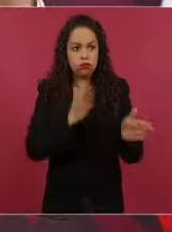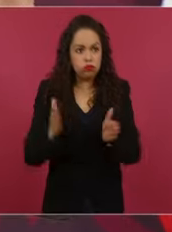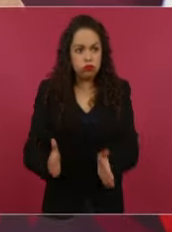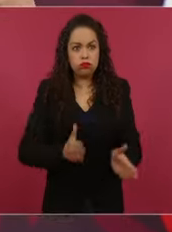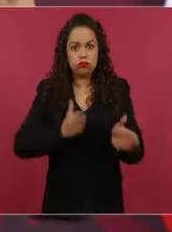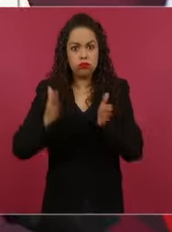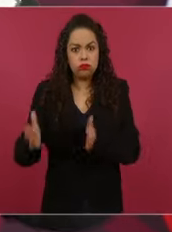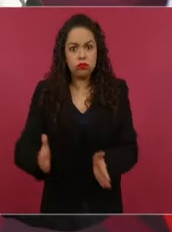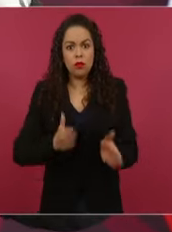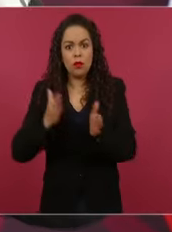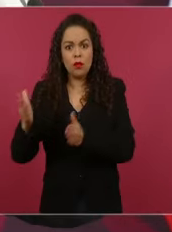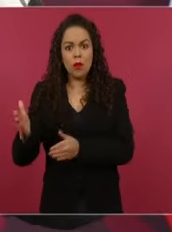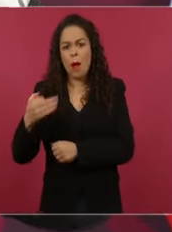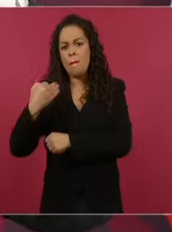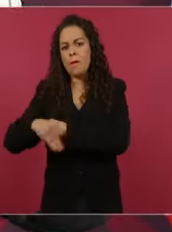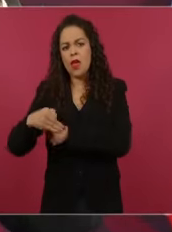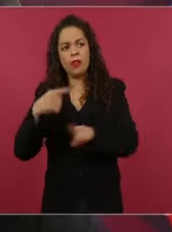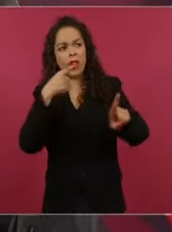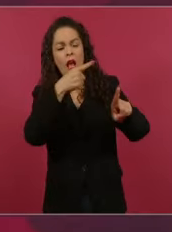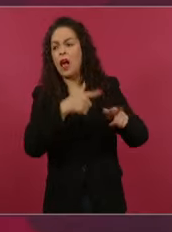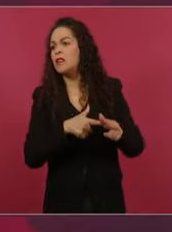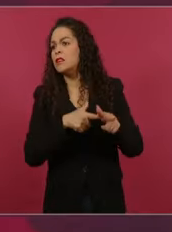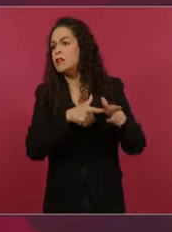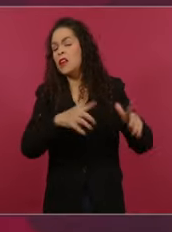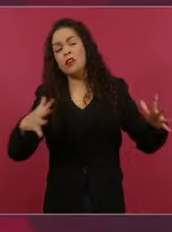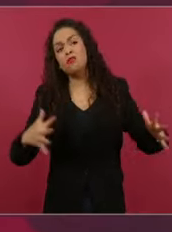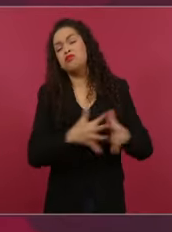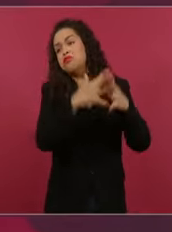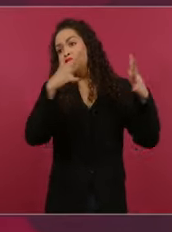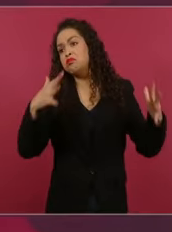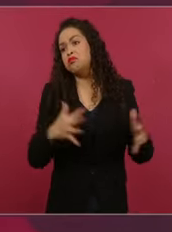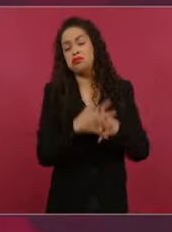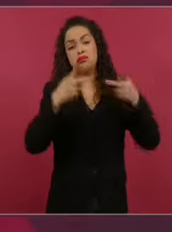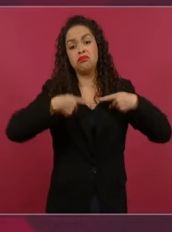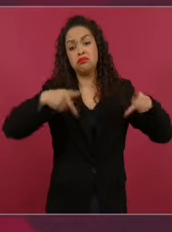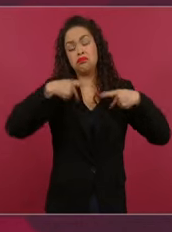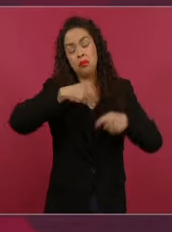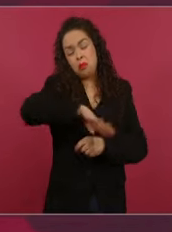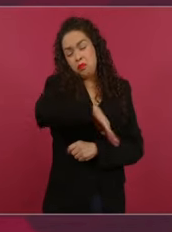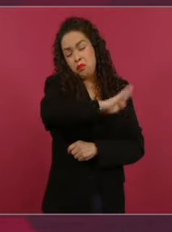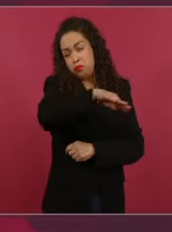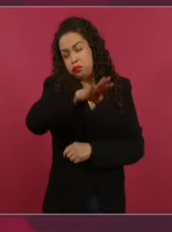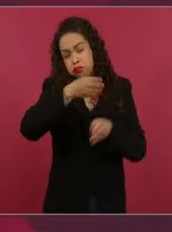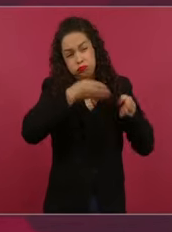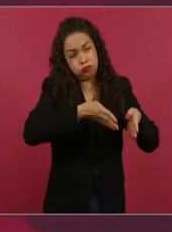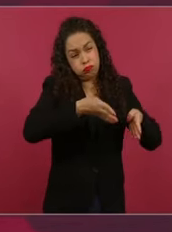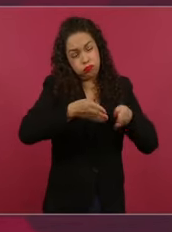continúan los enfrentamientos y continúan las pérdidas de vidas.